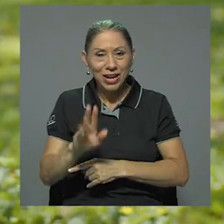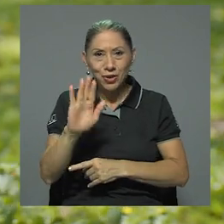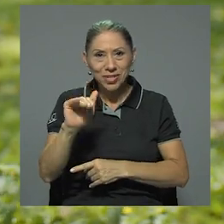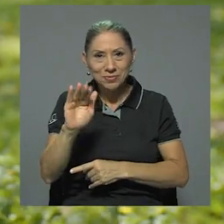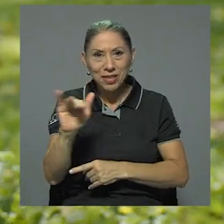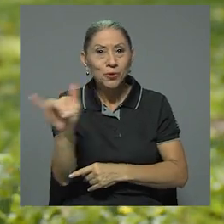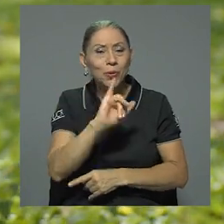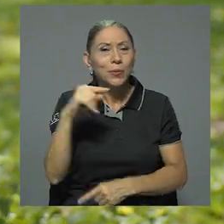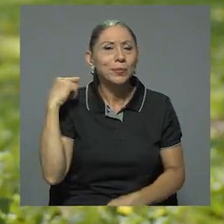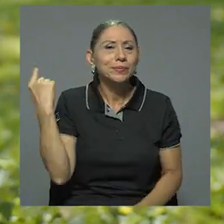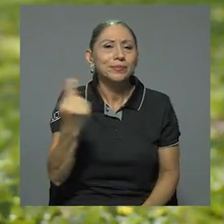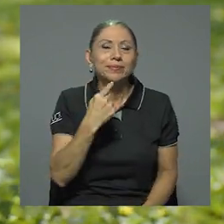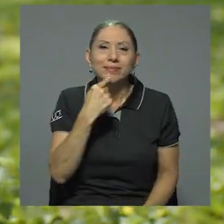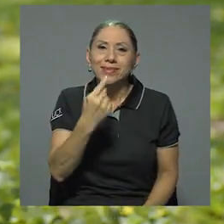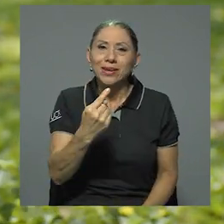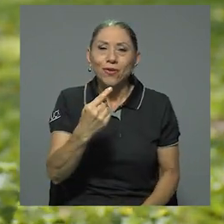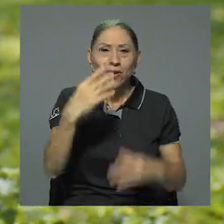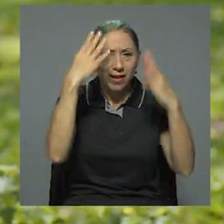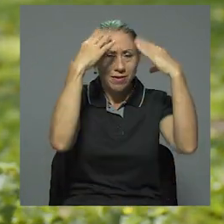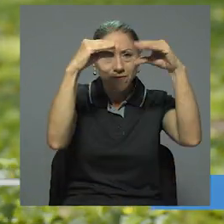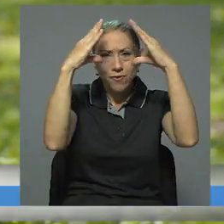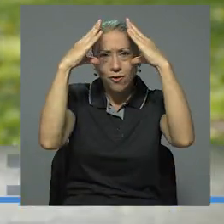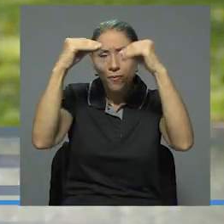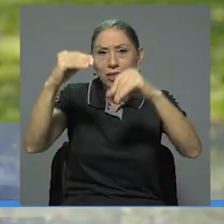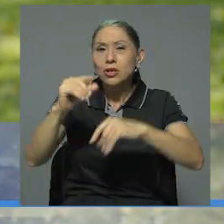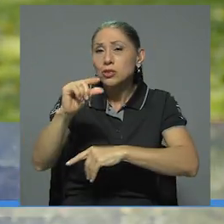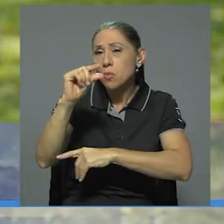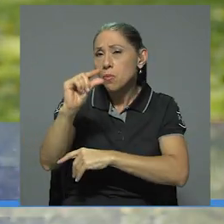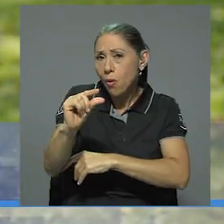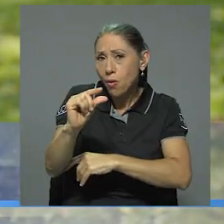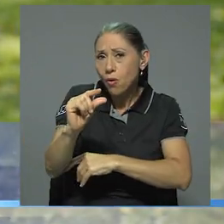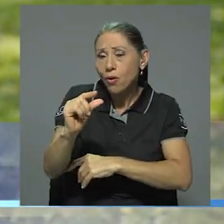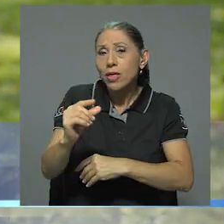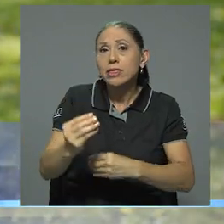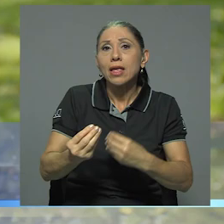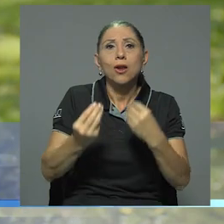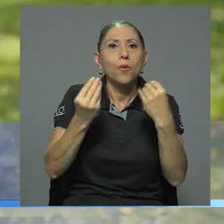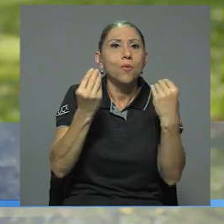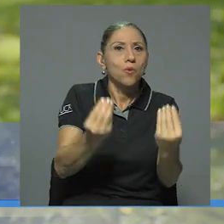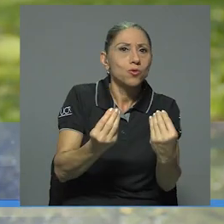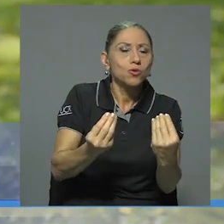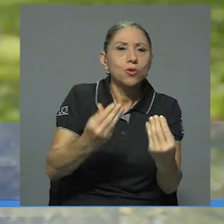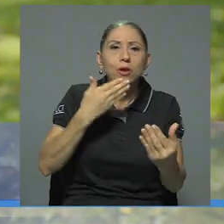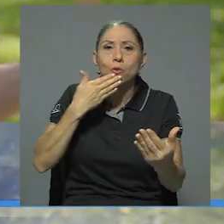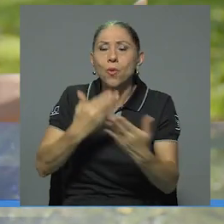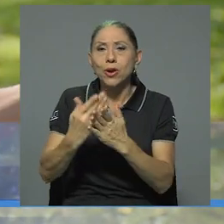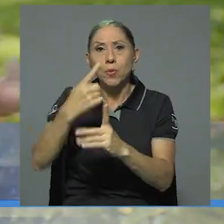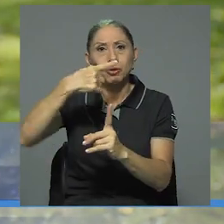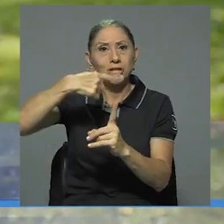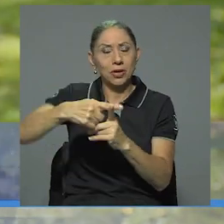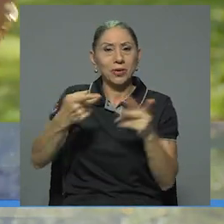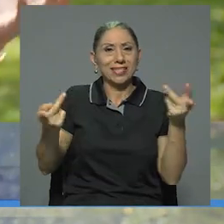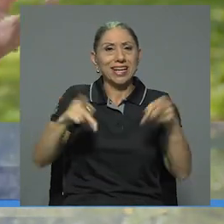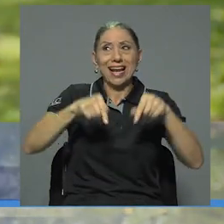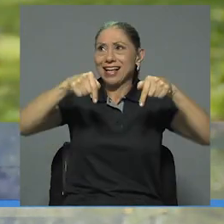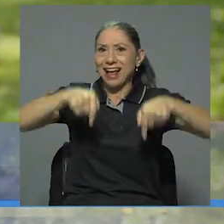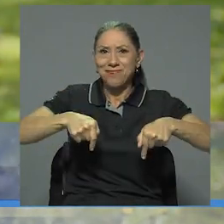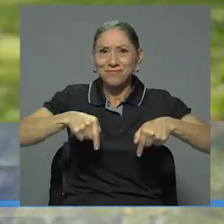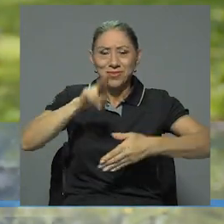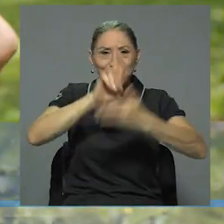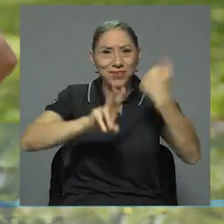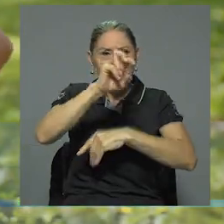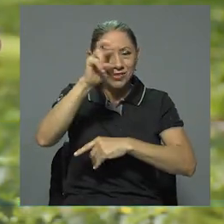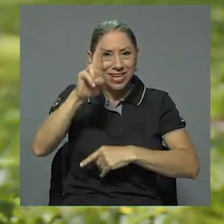nos despedimos, como siempre les digo, informándoles sobre un poco de lo mucho, de lo bueno, de lo positivo que se genera desde acá,